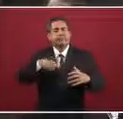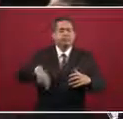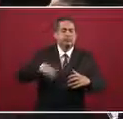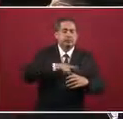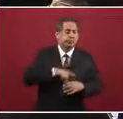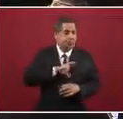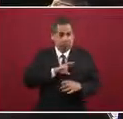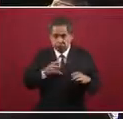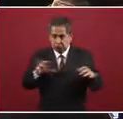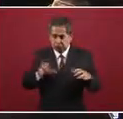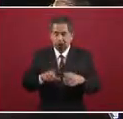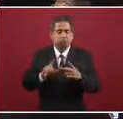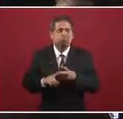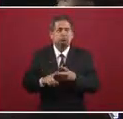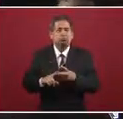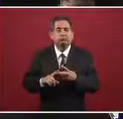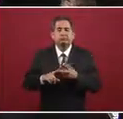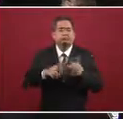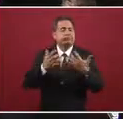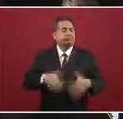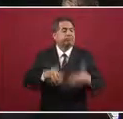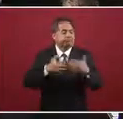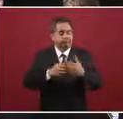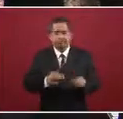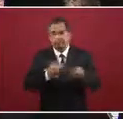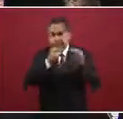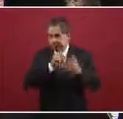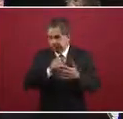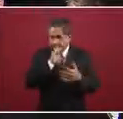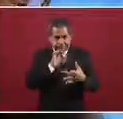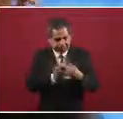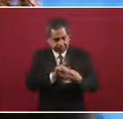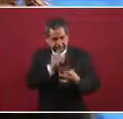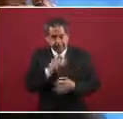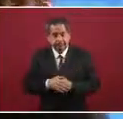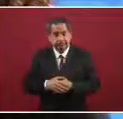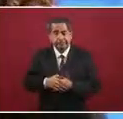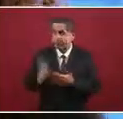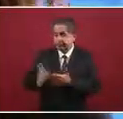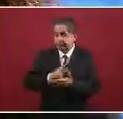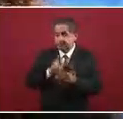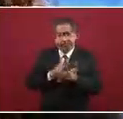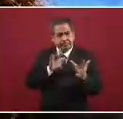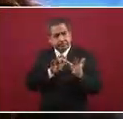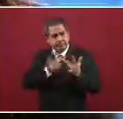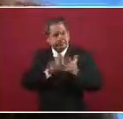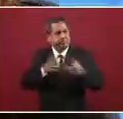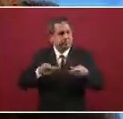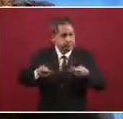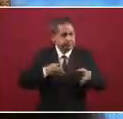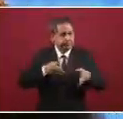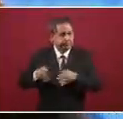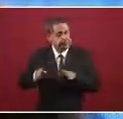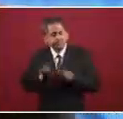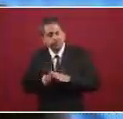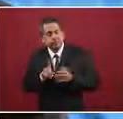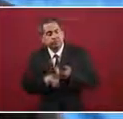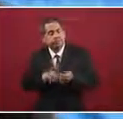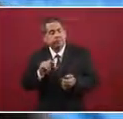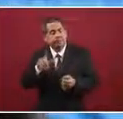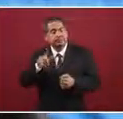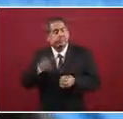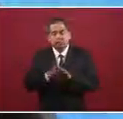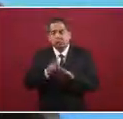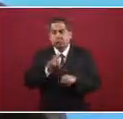sector privado, con las cámaras empresariales, tenemos constantemente reuniones de planeación, de seguimiento, de